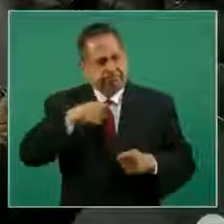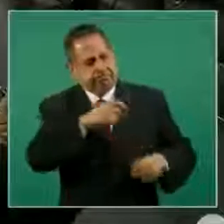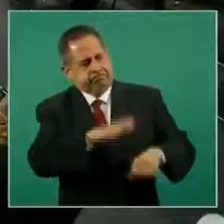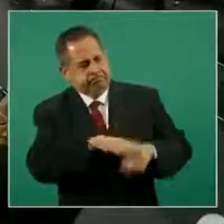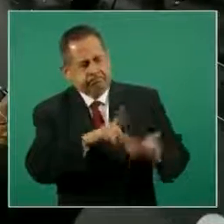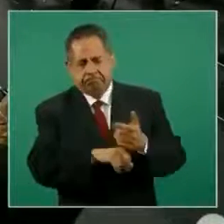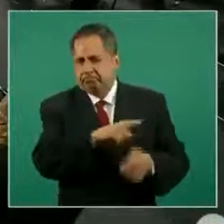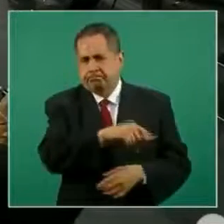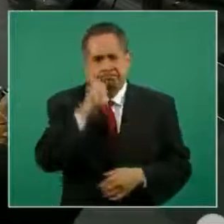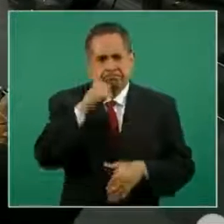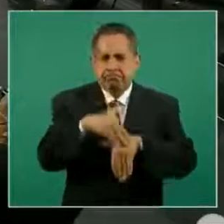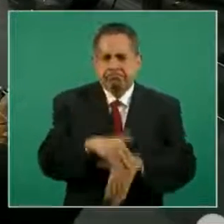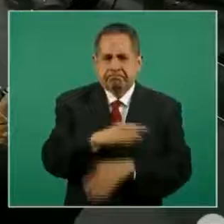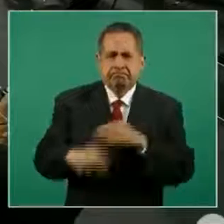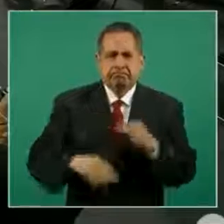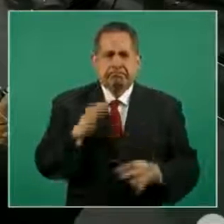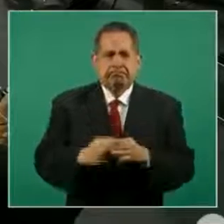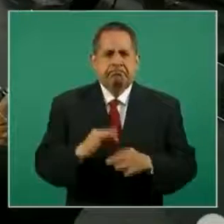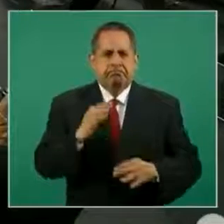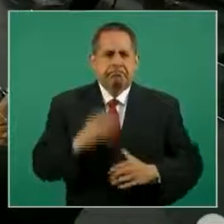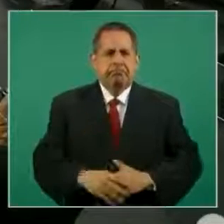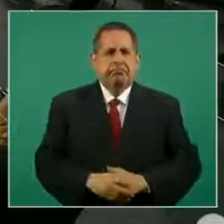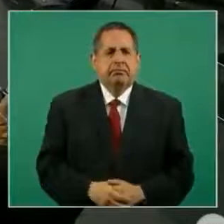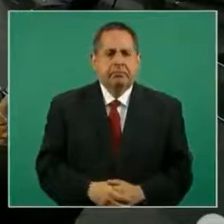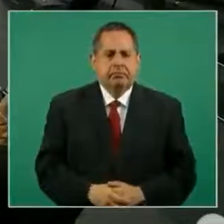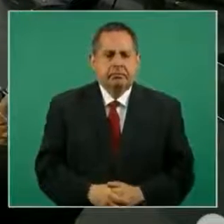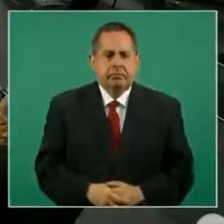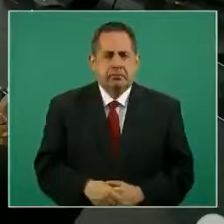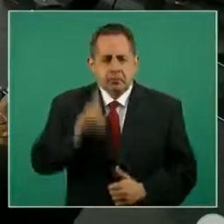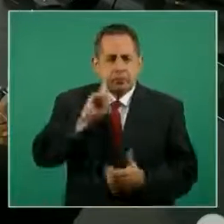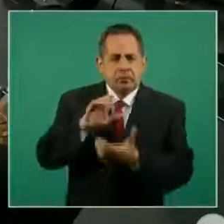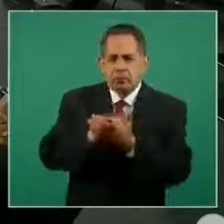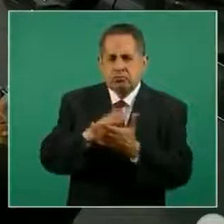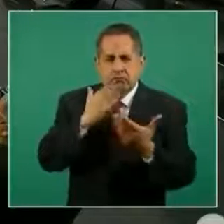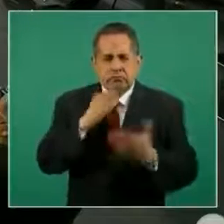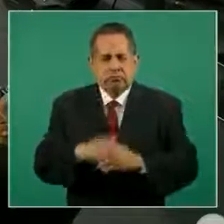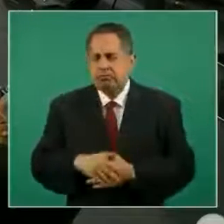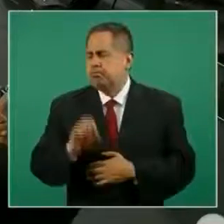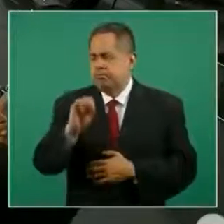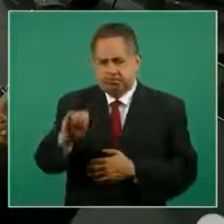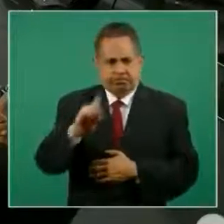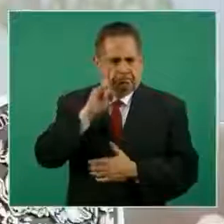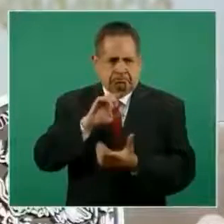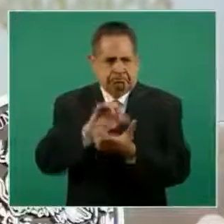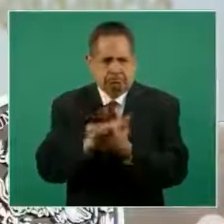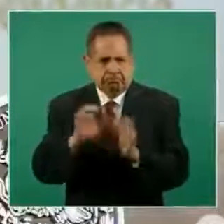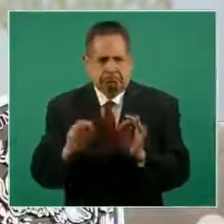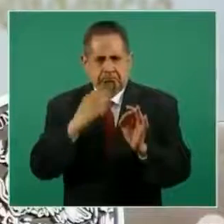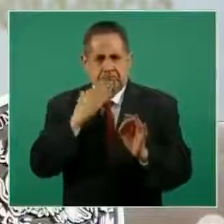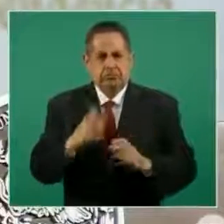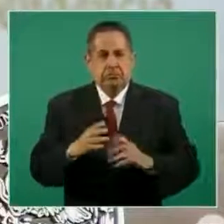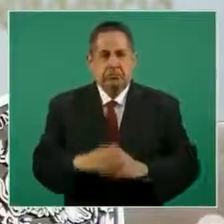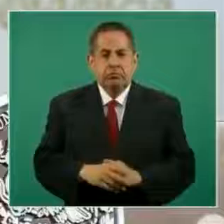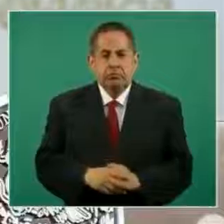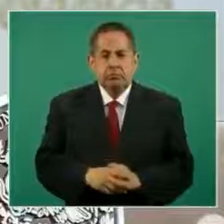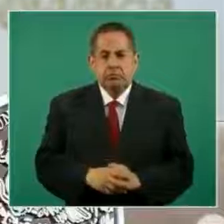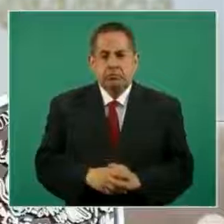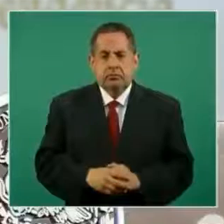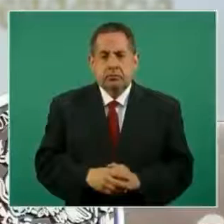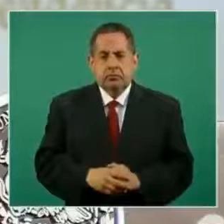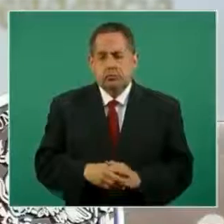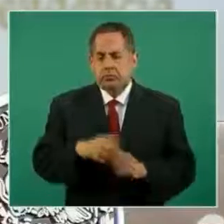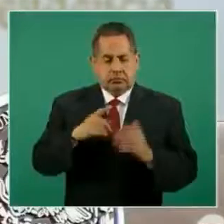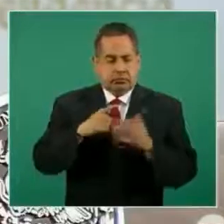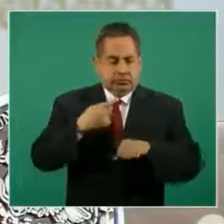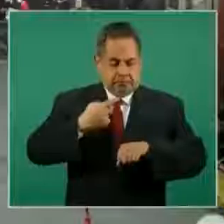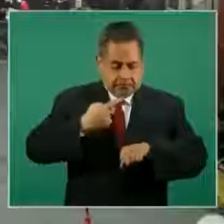les están manifestando y diciendo. ¿Su esposa está bien? Sí, hasta donde yo tengo conocimiento, está bien y es